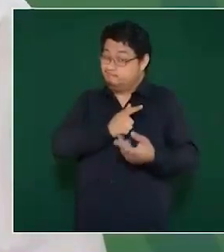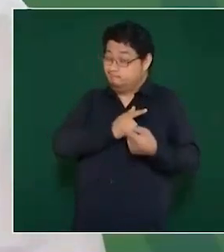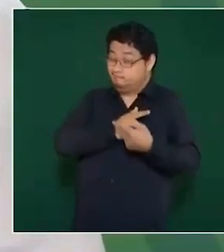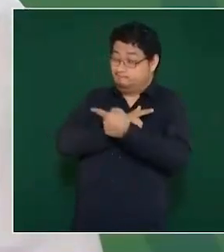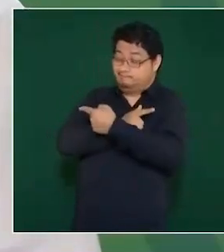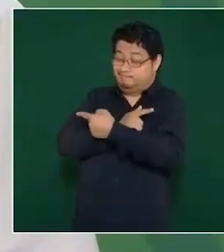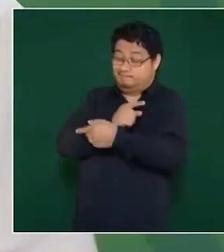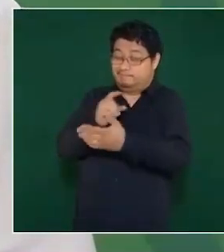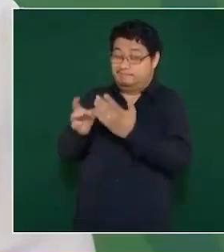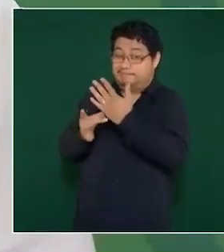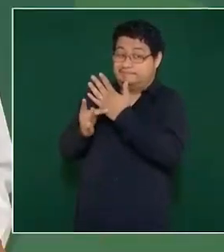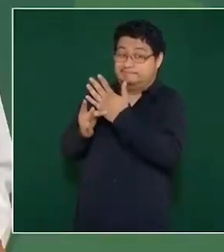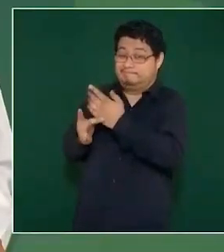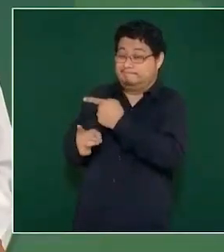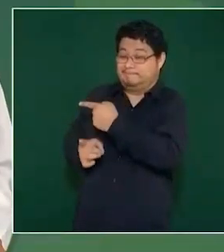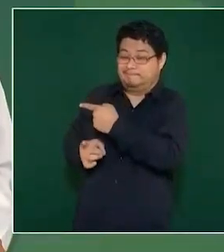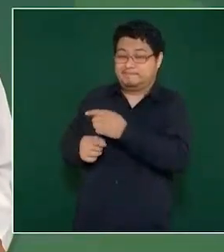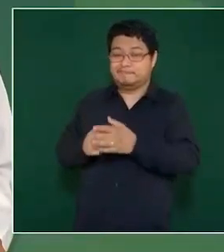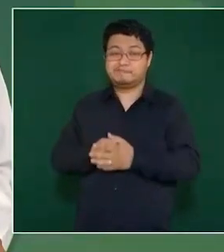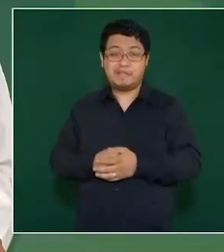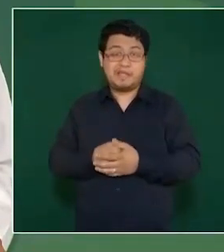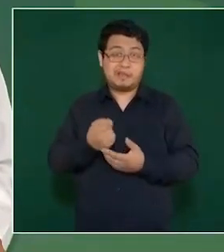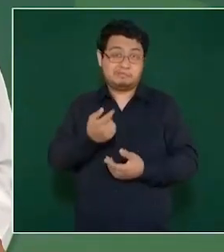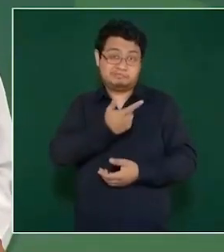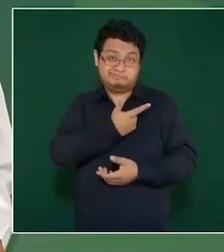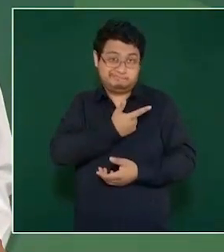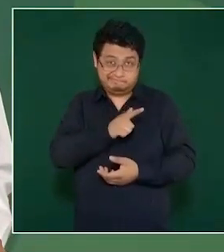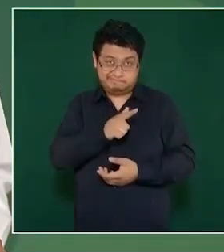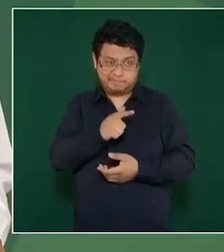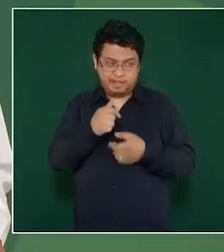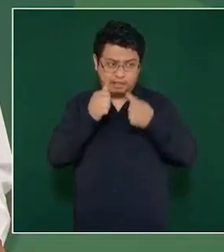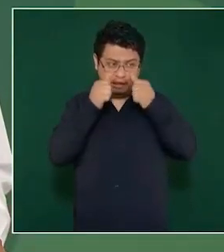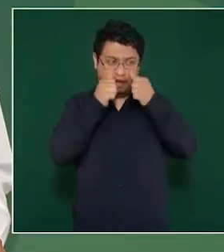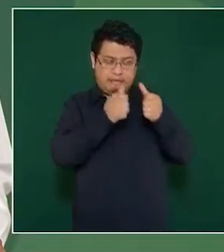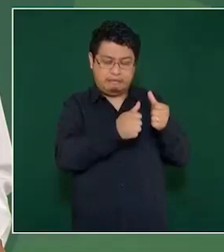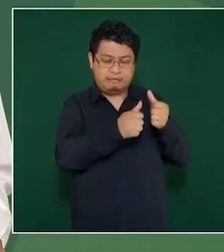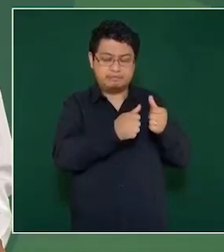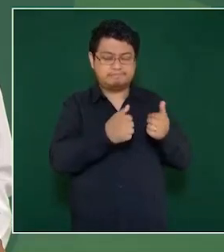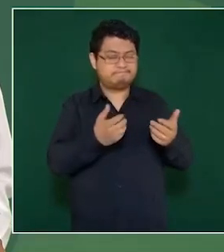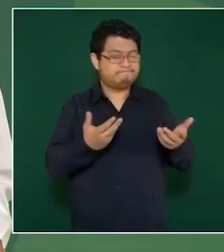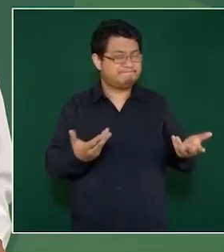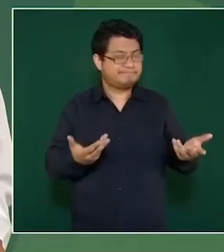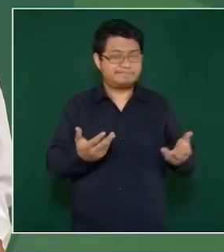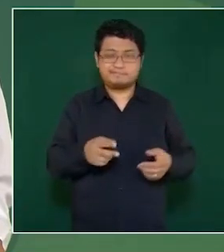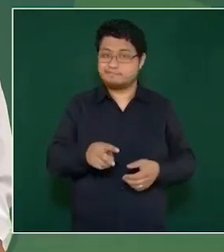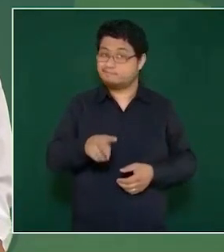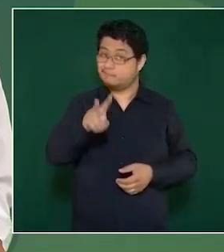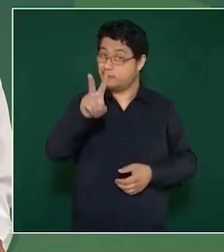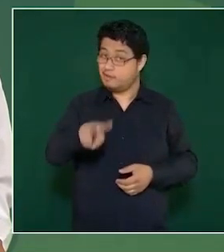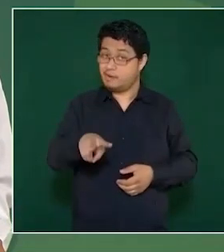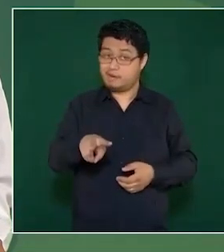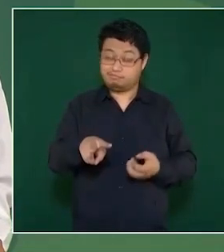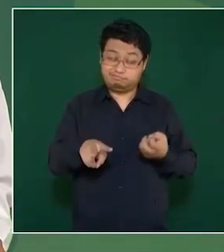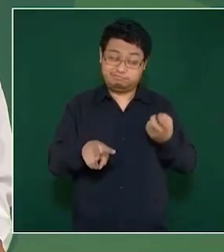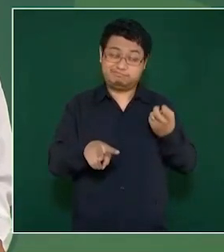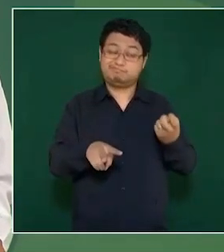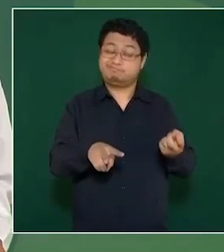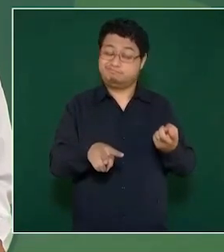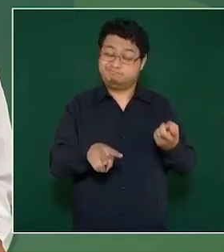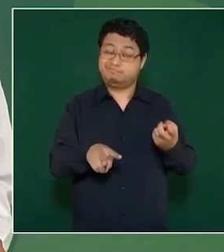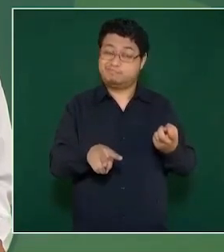la verdad y es de los daños que causó